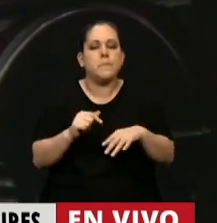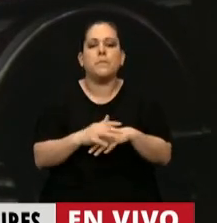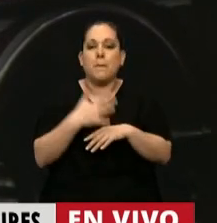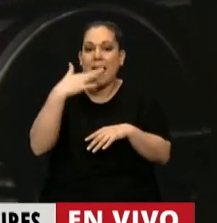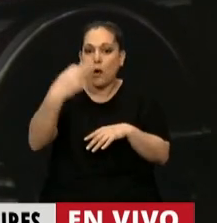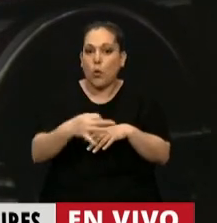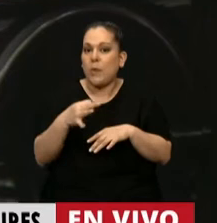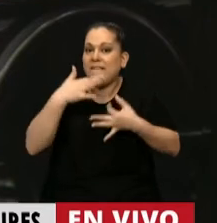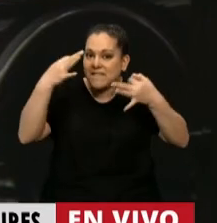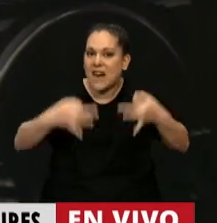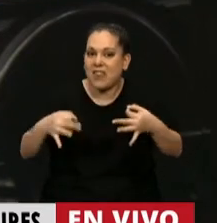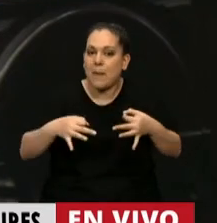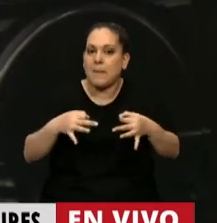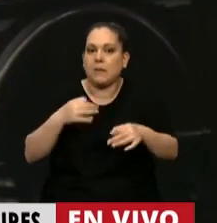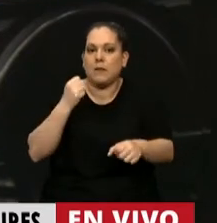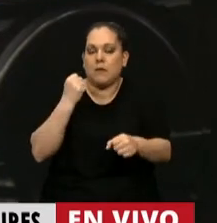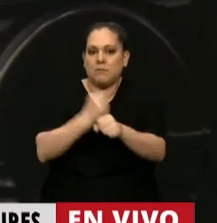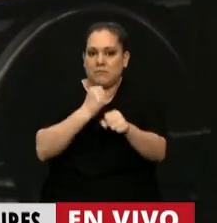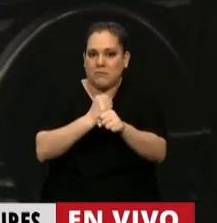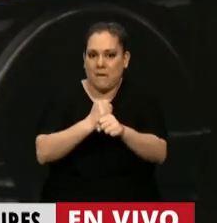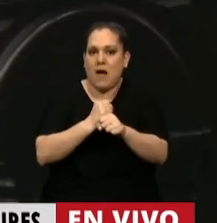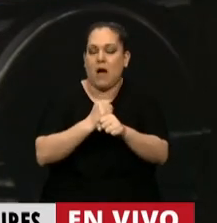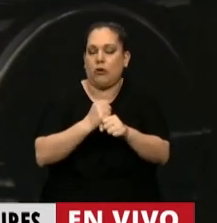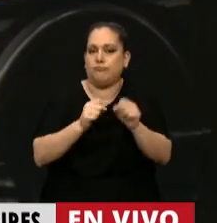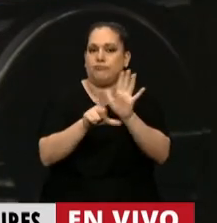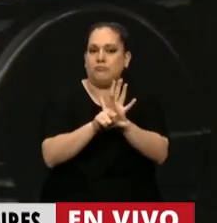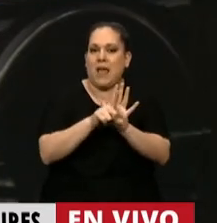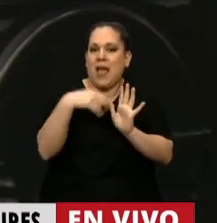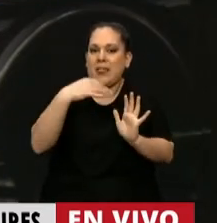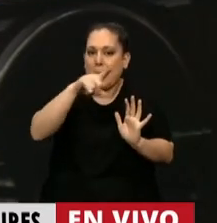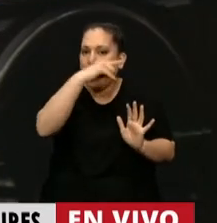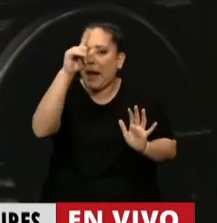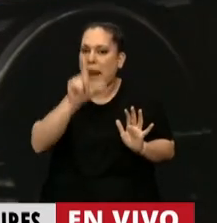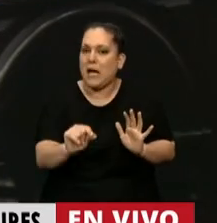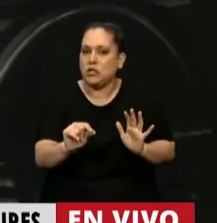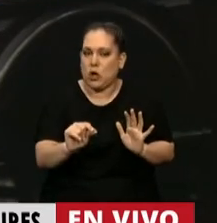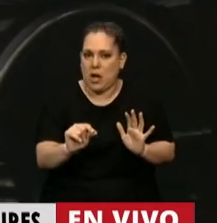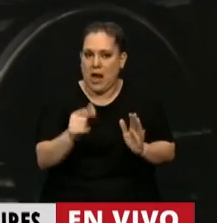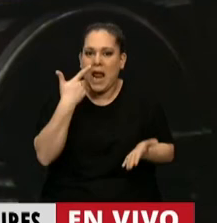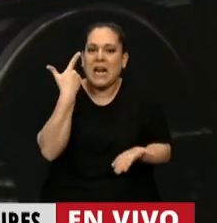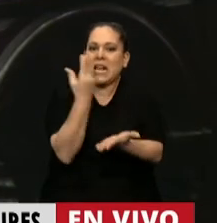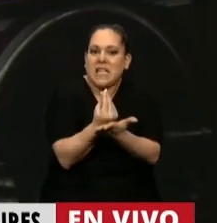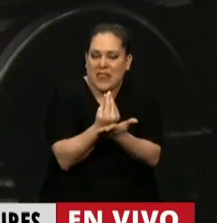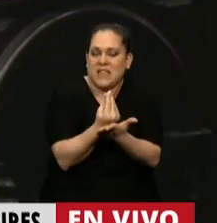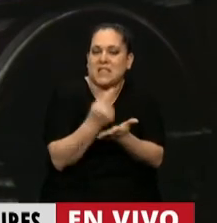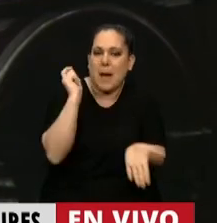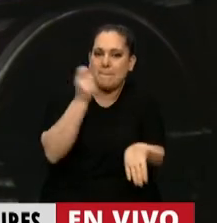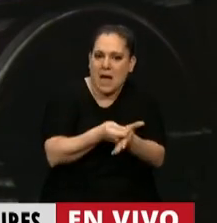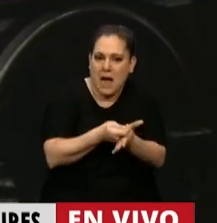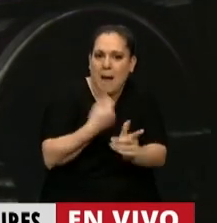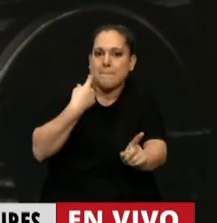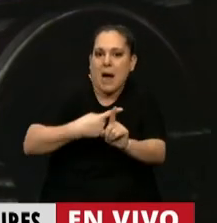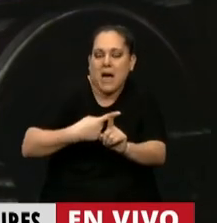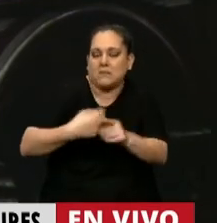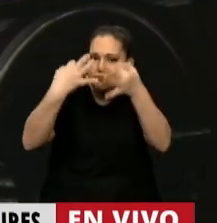verdaderamente la práctica de las especialidades se deberían establecer a nivel nacional las residencias pagas y con garantías laborales